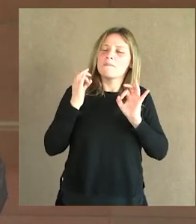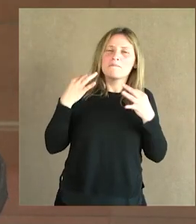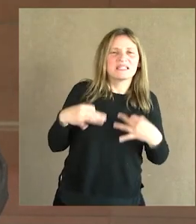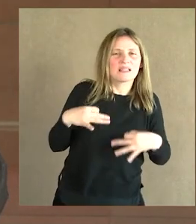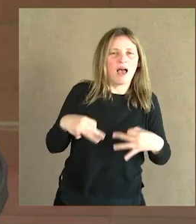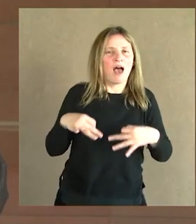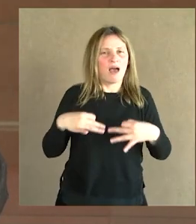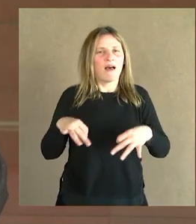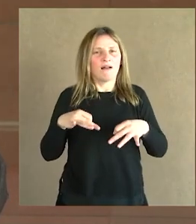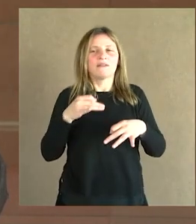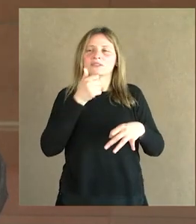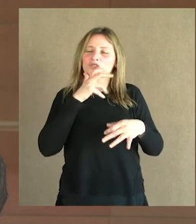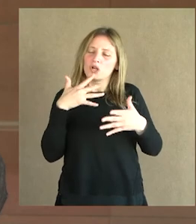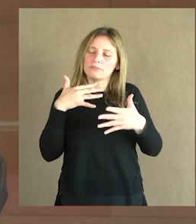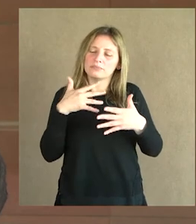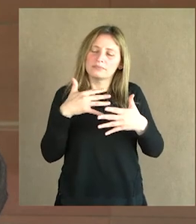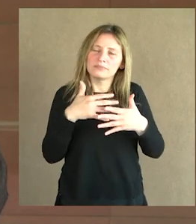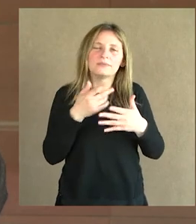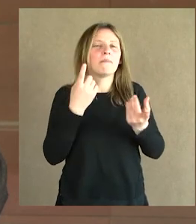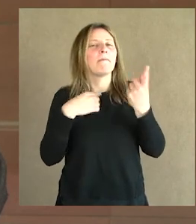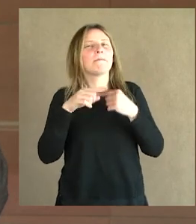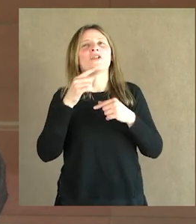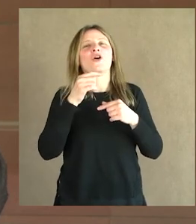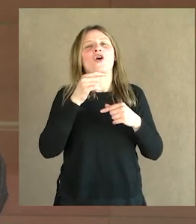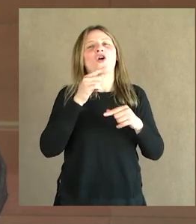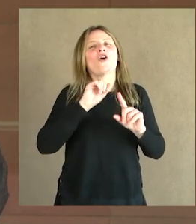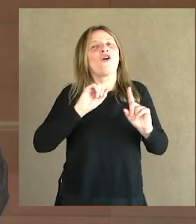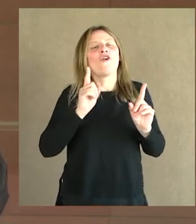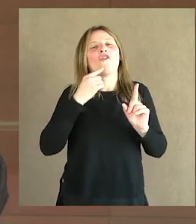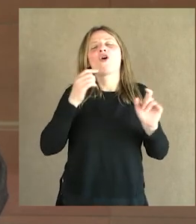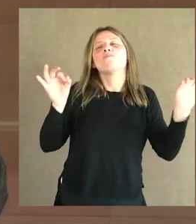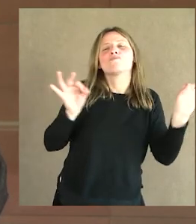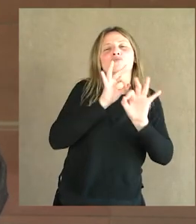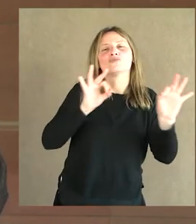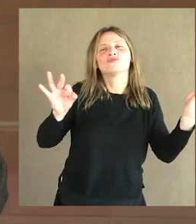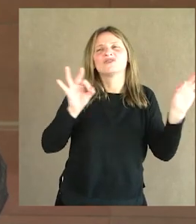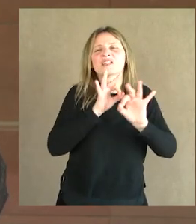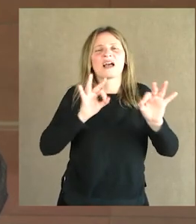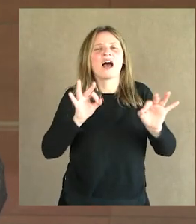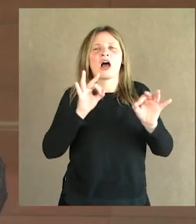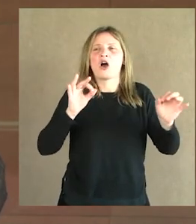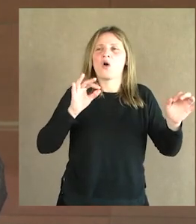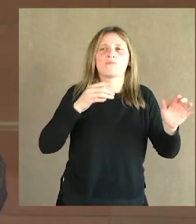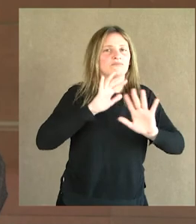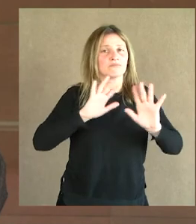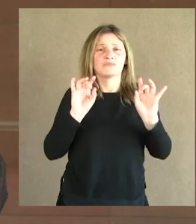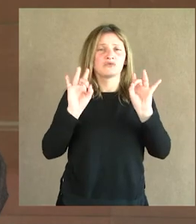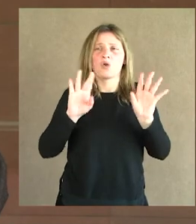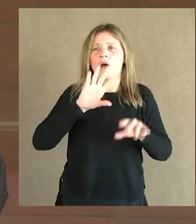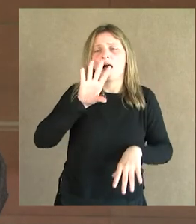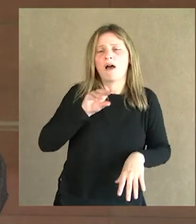de la trama de la historia, pero que se hace, no se hace con una melodía musical ni con un contrapunto, sino que se hace